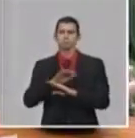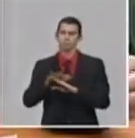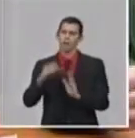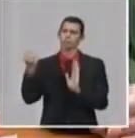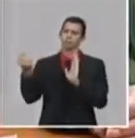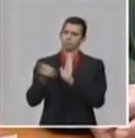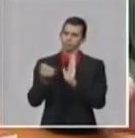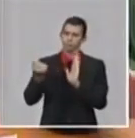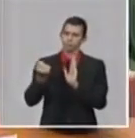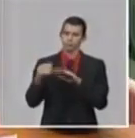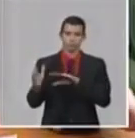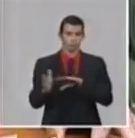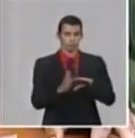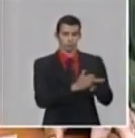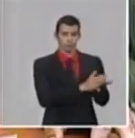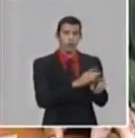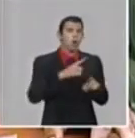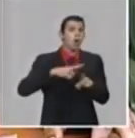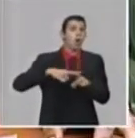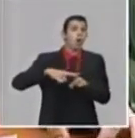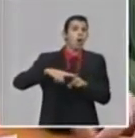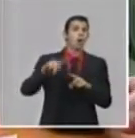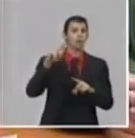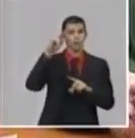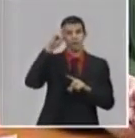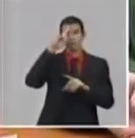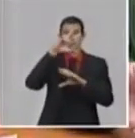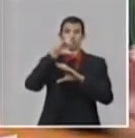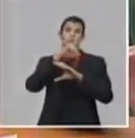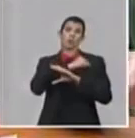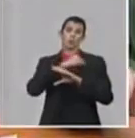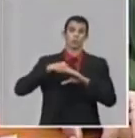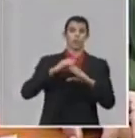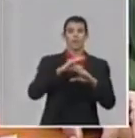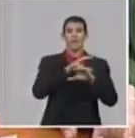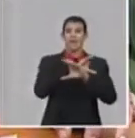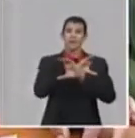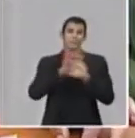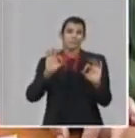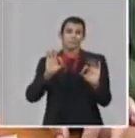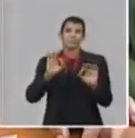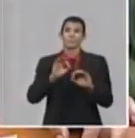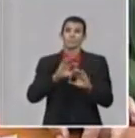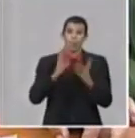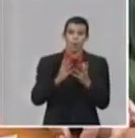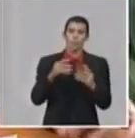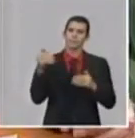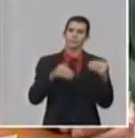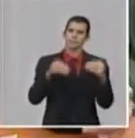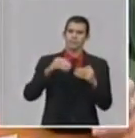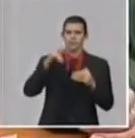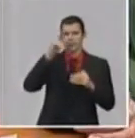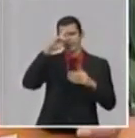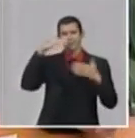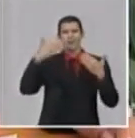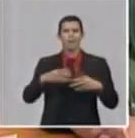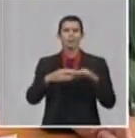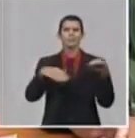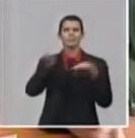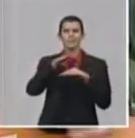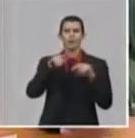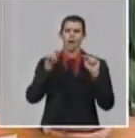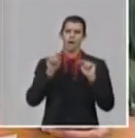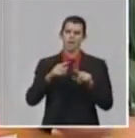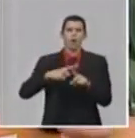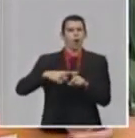la Comisión de Expertos del MINSAT, una comisión donde también está presente el CEME, el CEME es la Autoridad Regulatoria